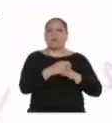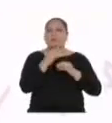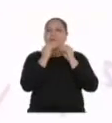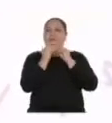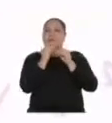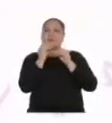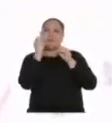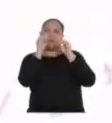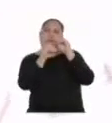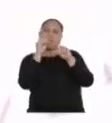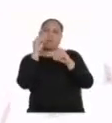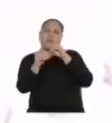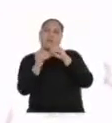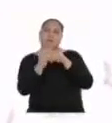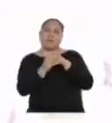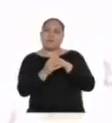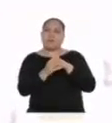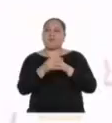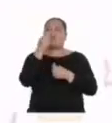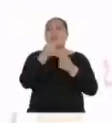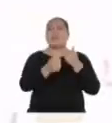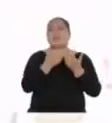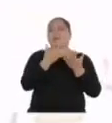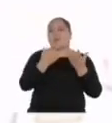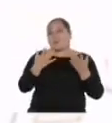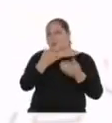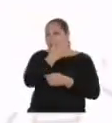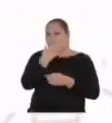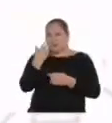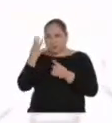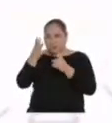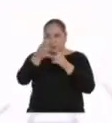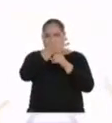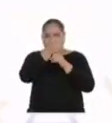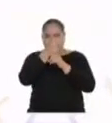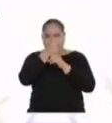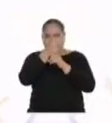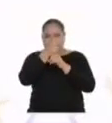cuáles son las acciones que llevarás a cabo para mejorar tu aprendizaje.